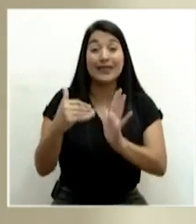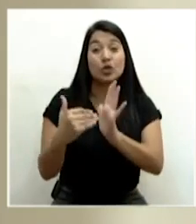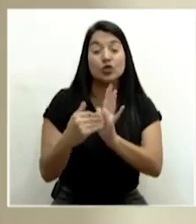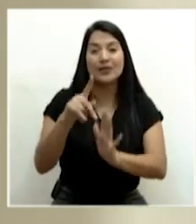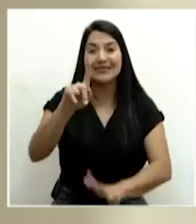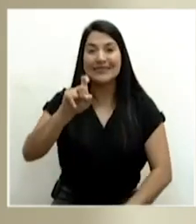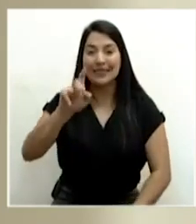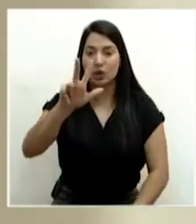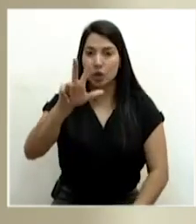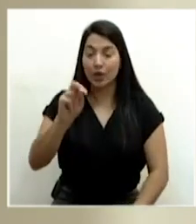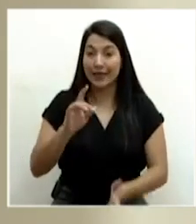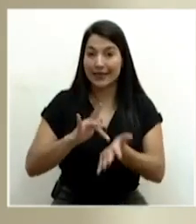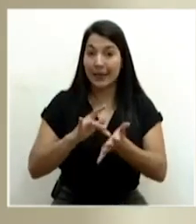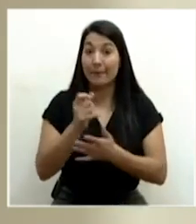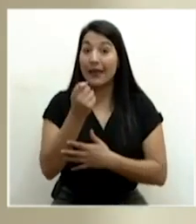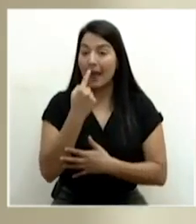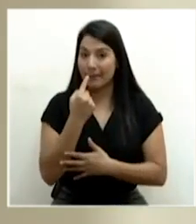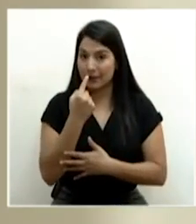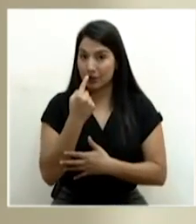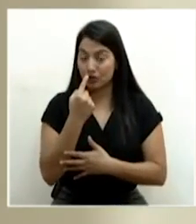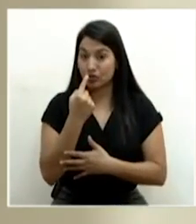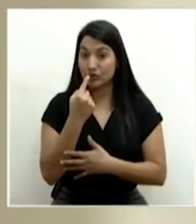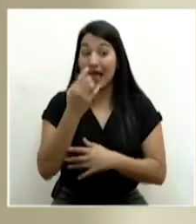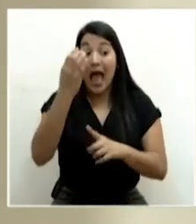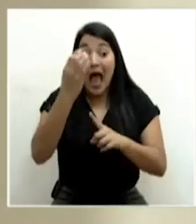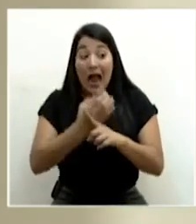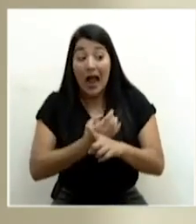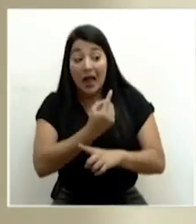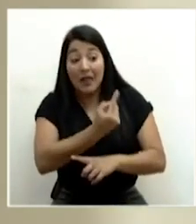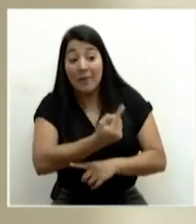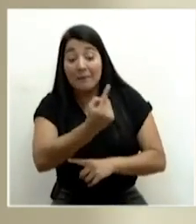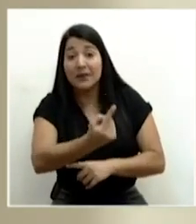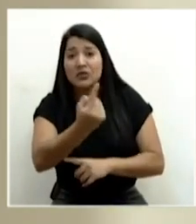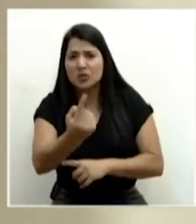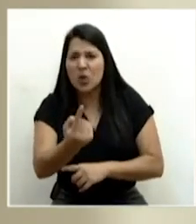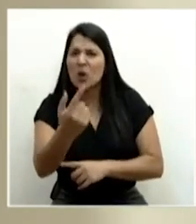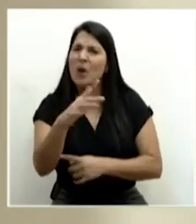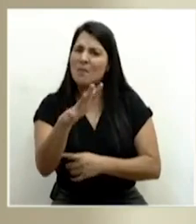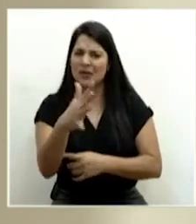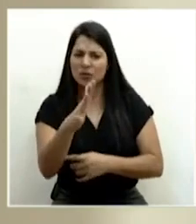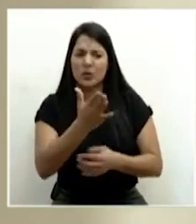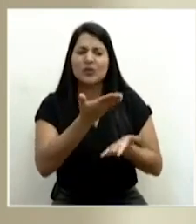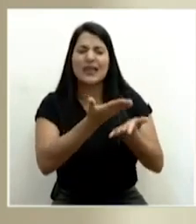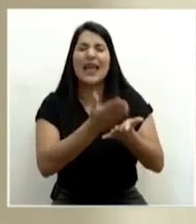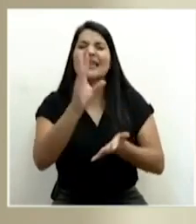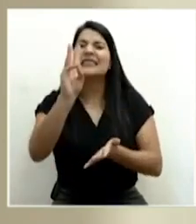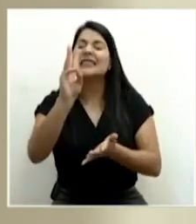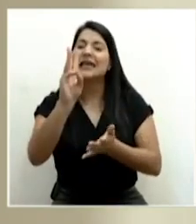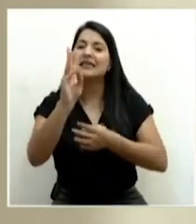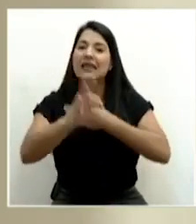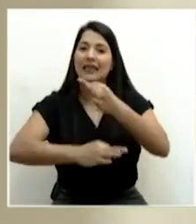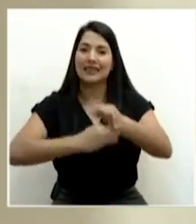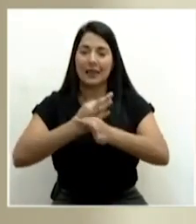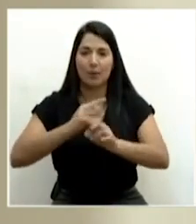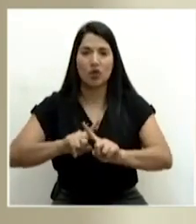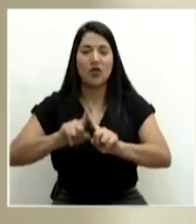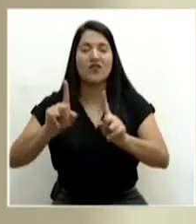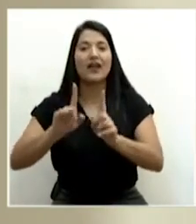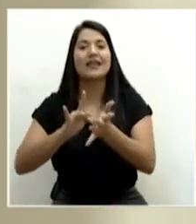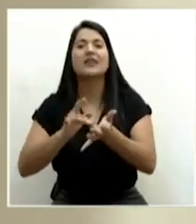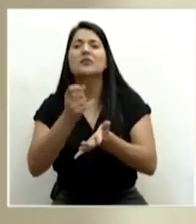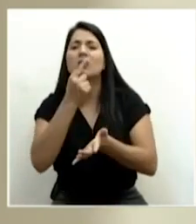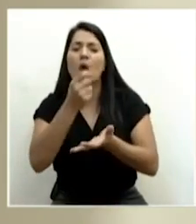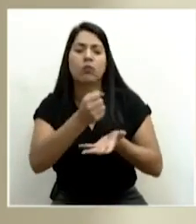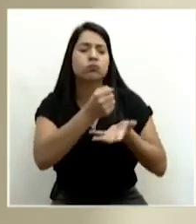medicamentos. Cada paciente en promedio recibe seis diferentes tipos de medicamentos por toda la